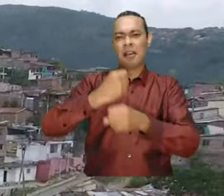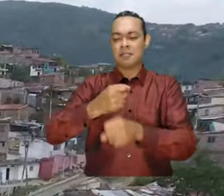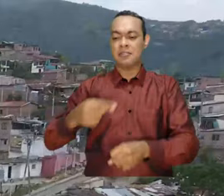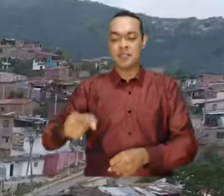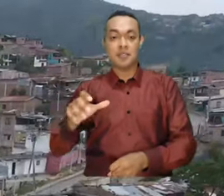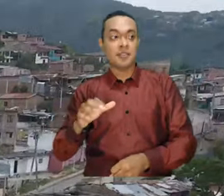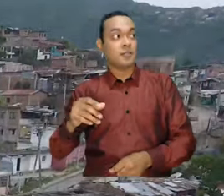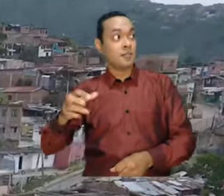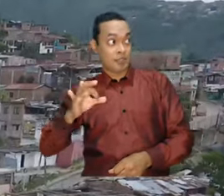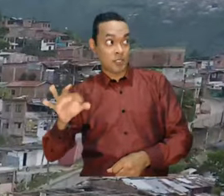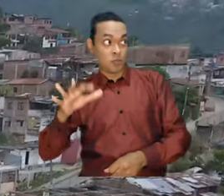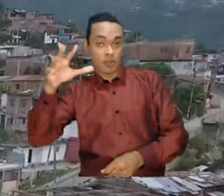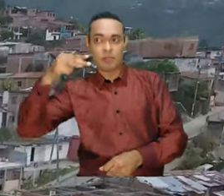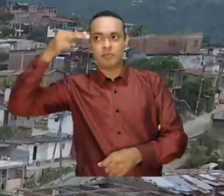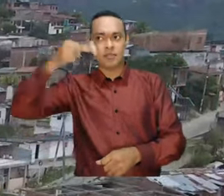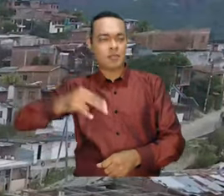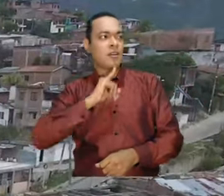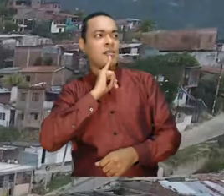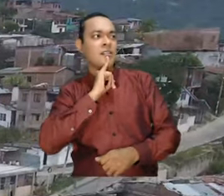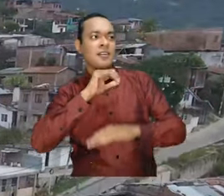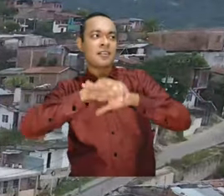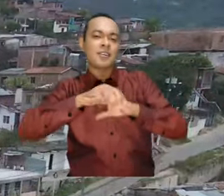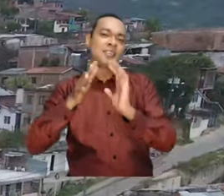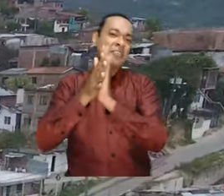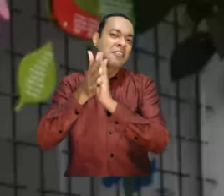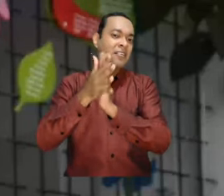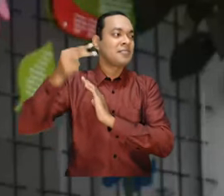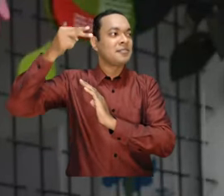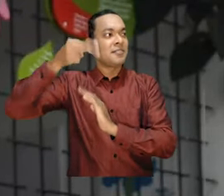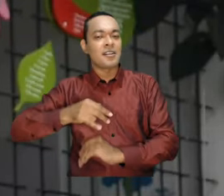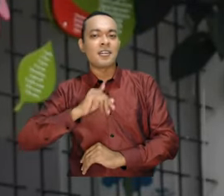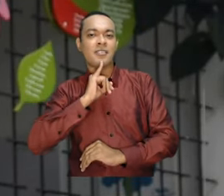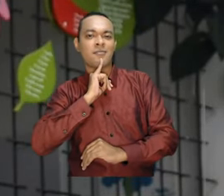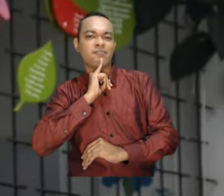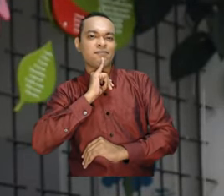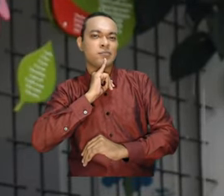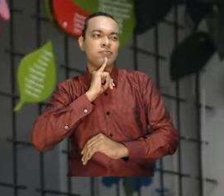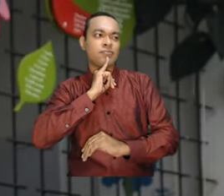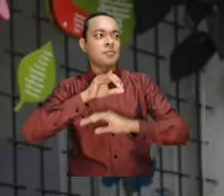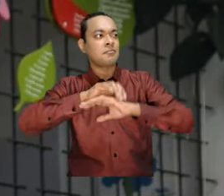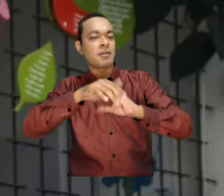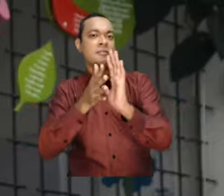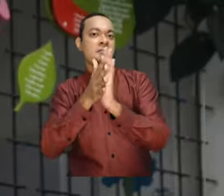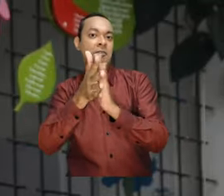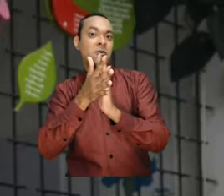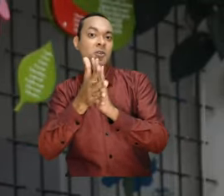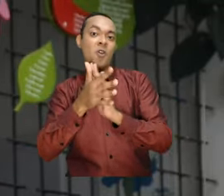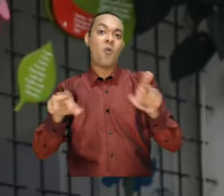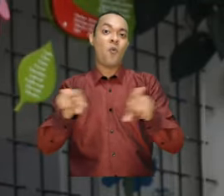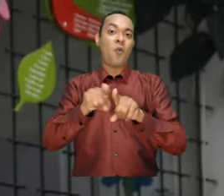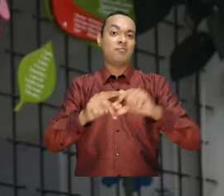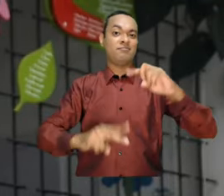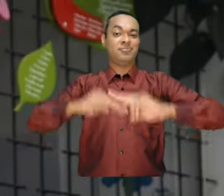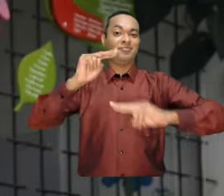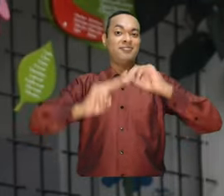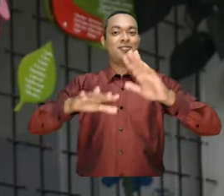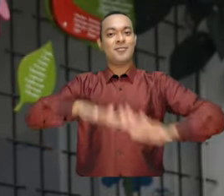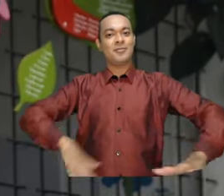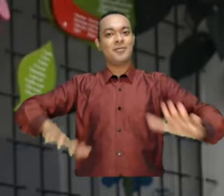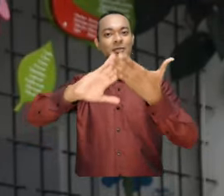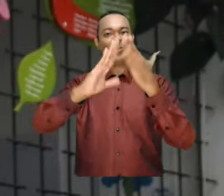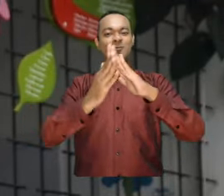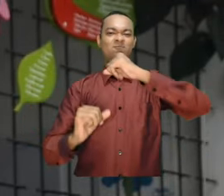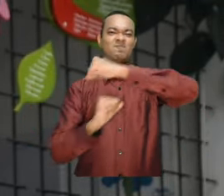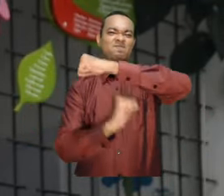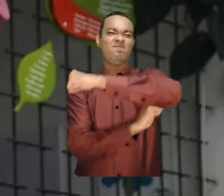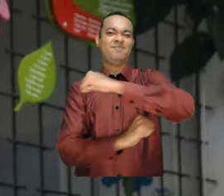años podrán ser esos jóvenes que cuenten la historia de Siloé en inglés y pues ojalá que cuenten también o empiecen a